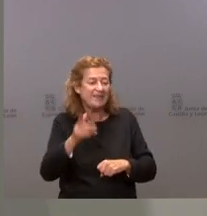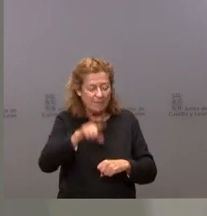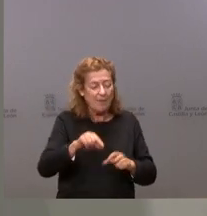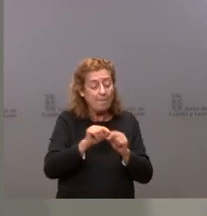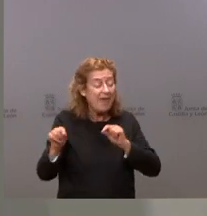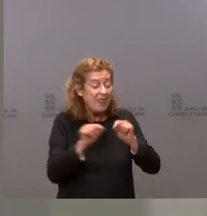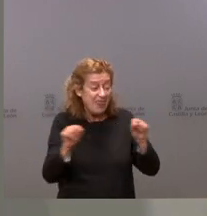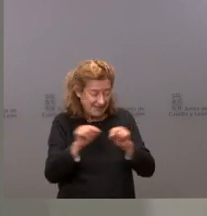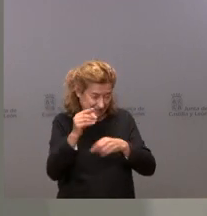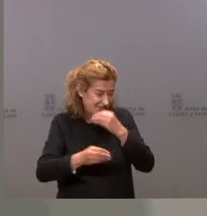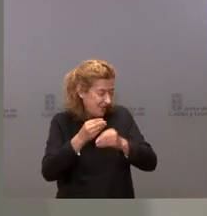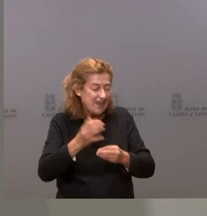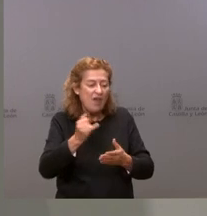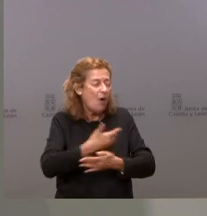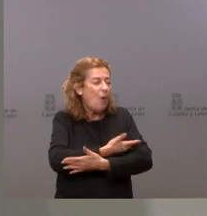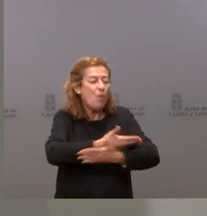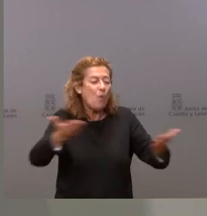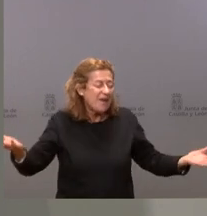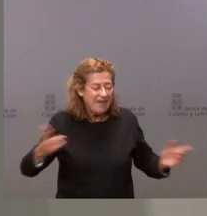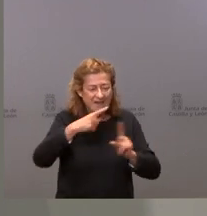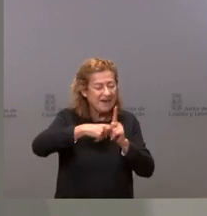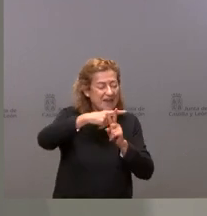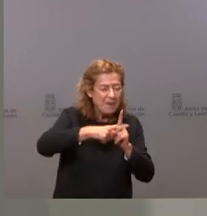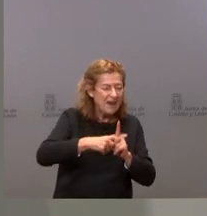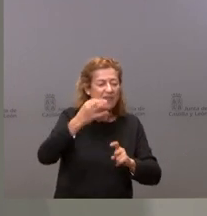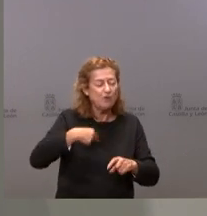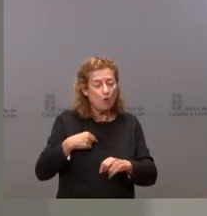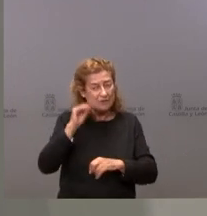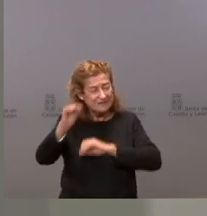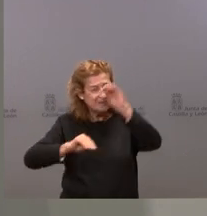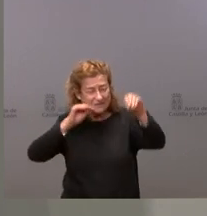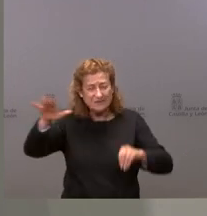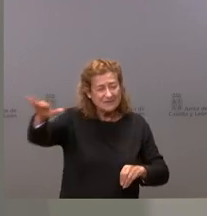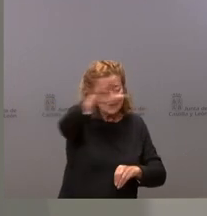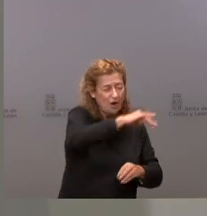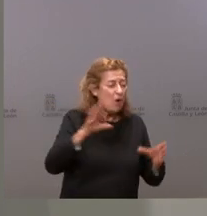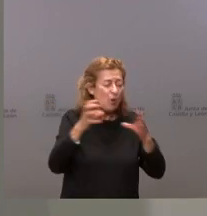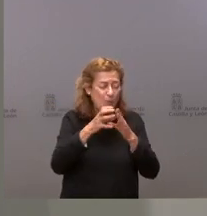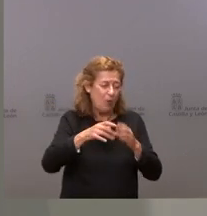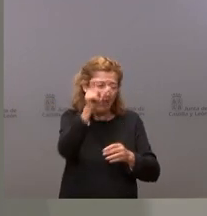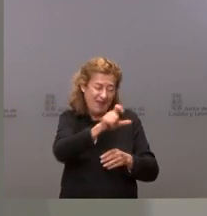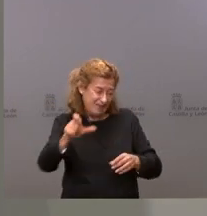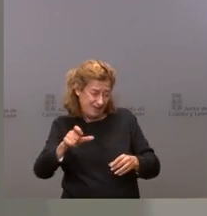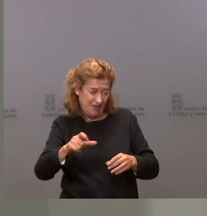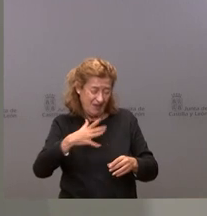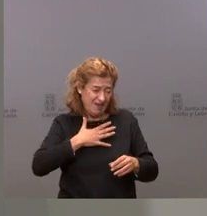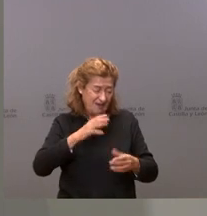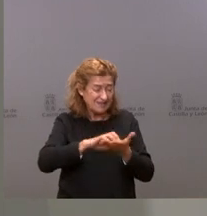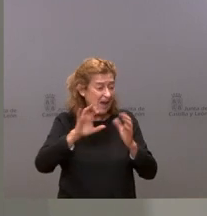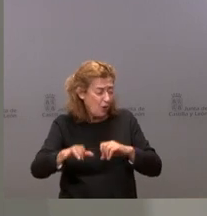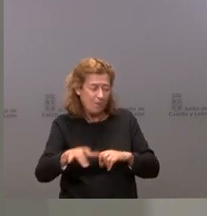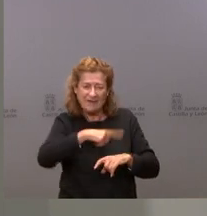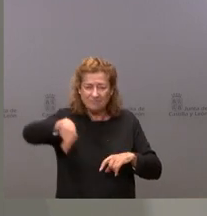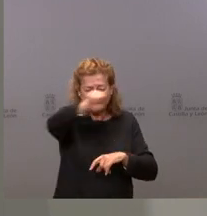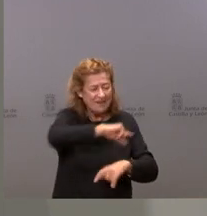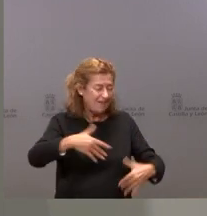y sea cual sea el nivel de catalogación, hacemos un llamamiento al conjunto de la población a la responsabilidad, a